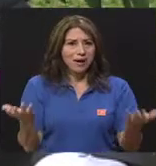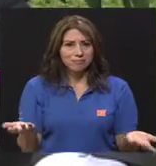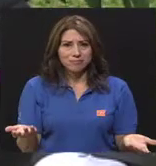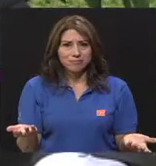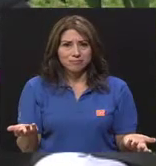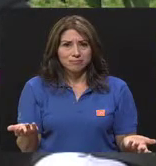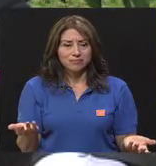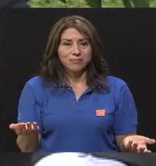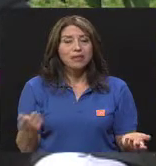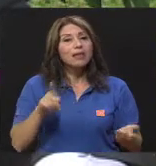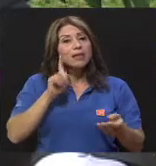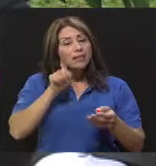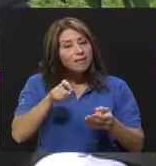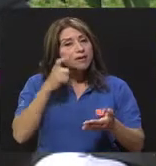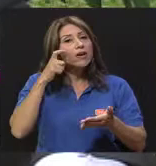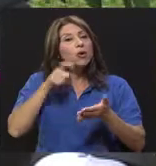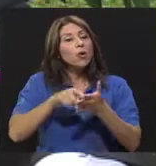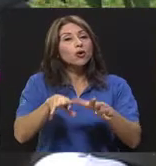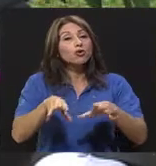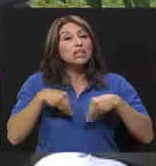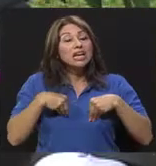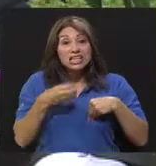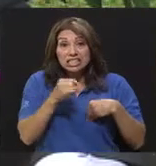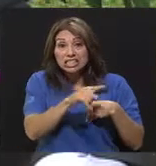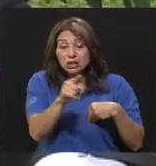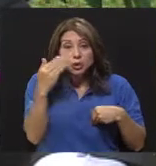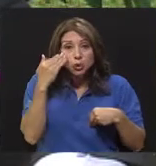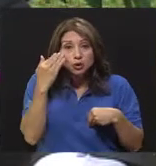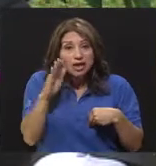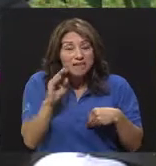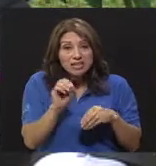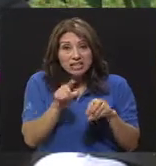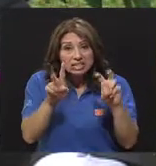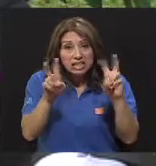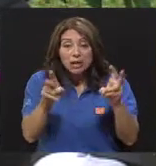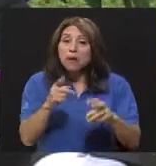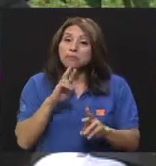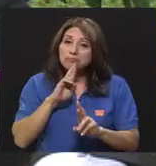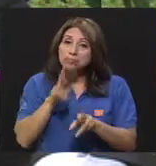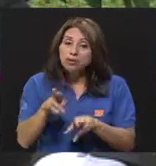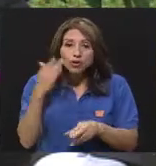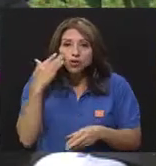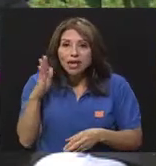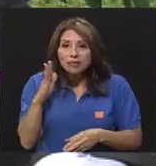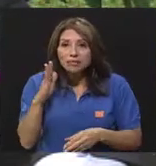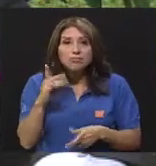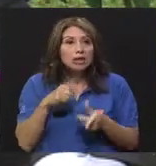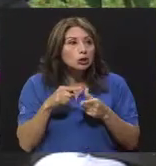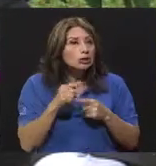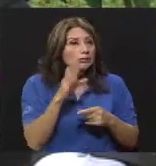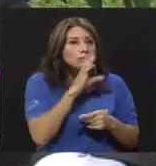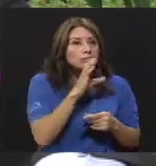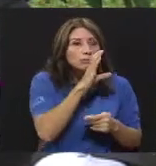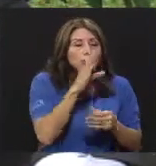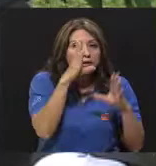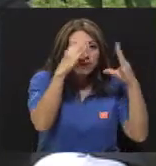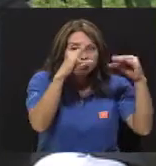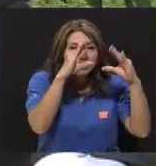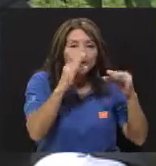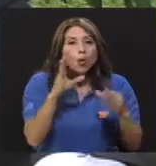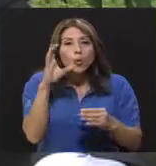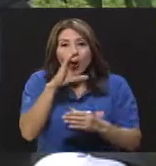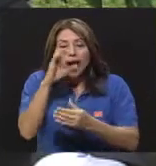y reconocer honestamente que si no saben de qué les están preguntando, decir que no saben y buscar información y apoyo para dar respuestas.